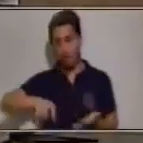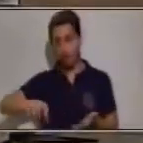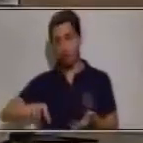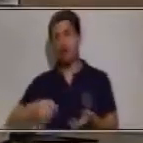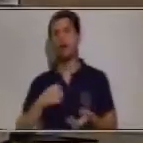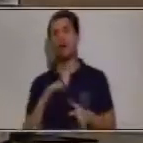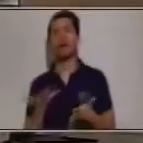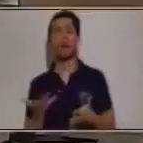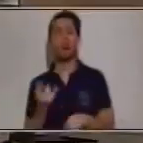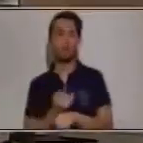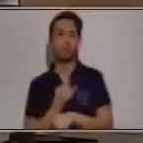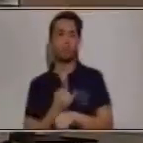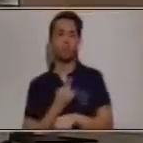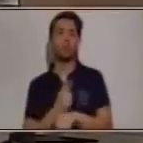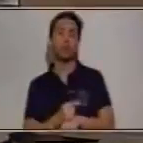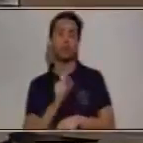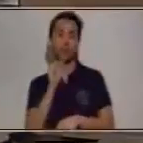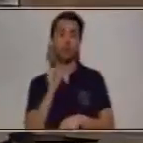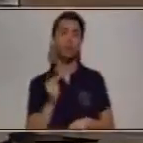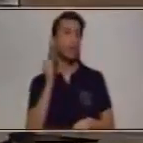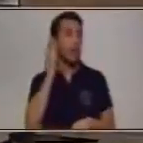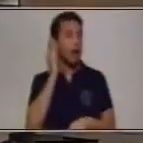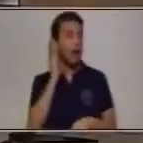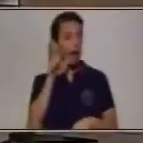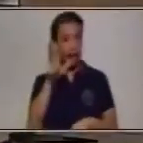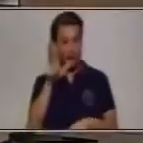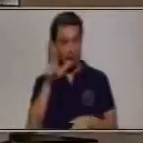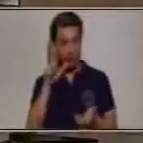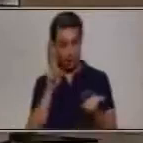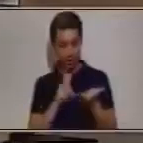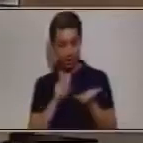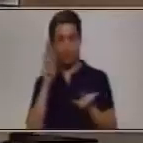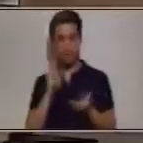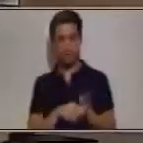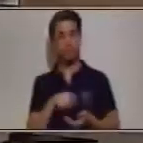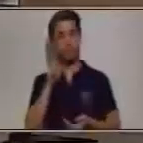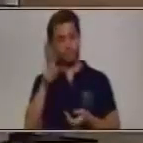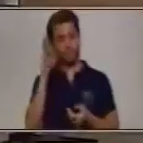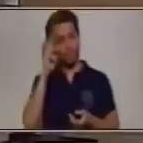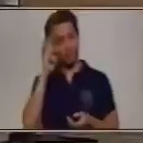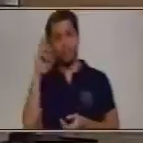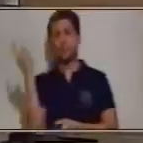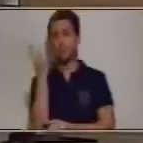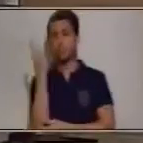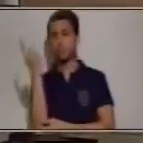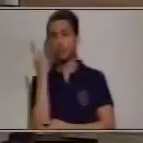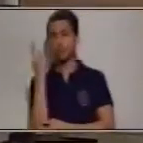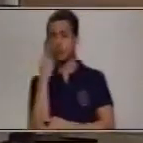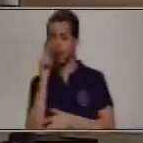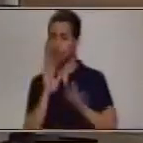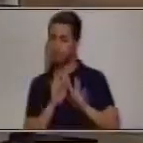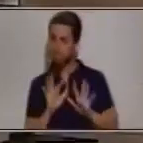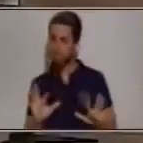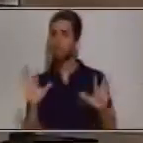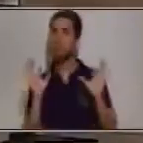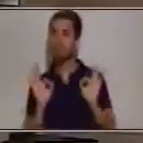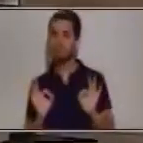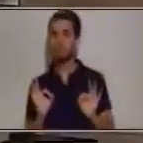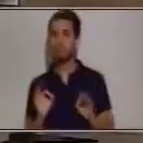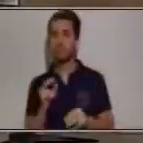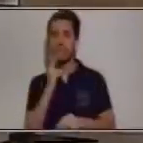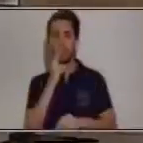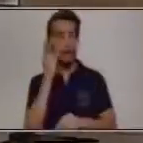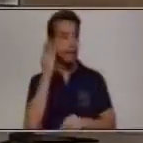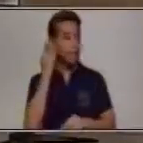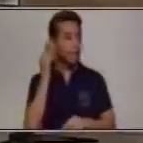pero voy a utilizar un poco de gel. Así que recuerda, es muy importante mantener la higiene. Algo